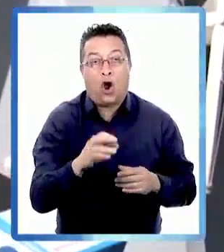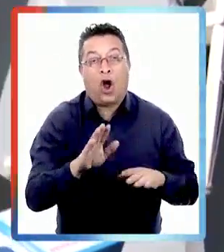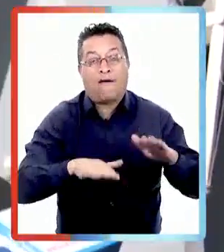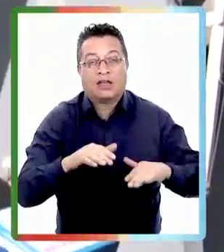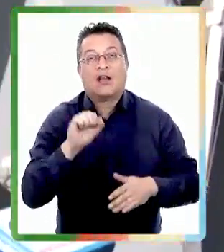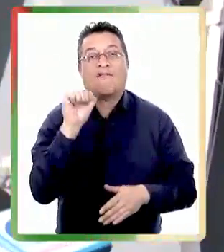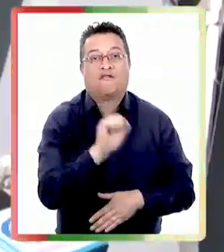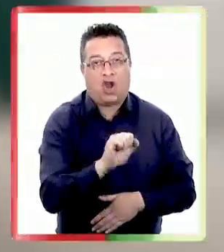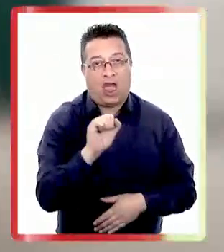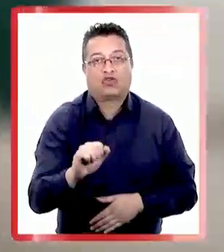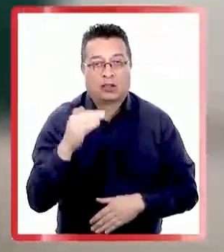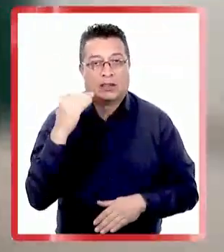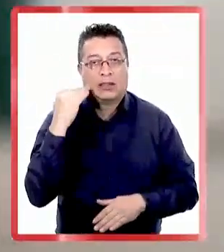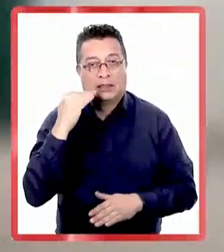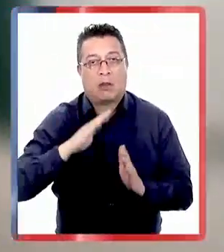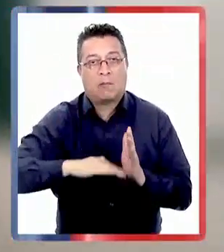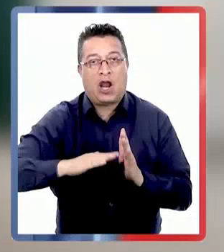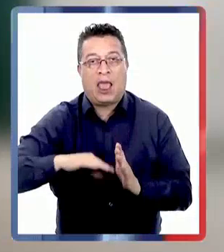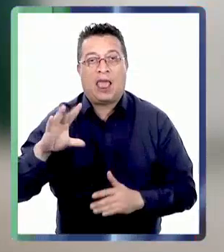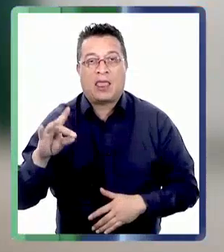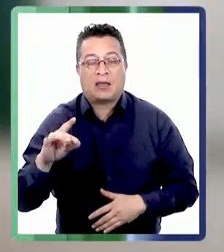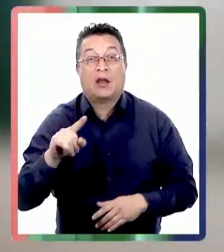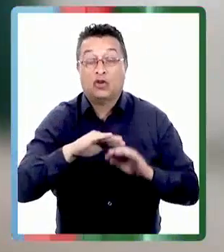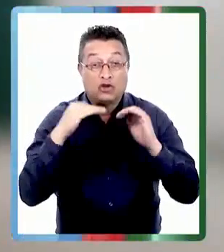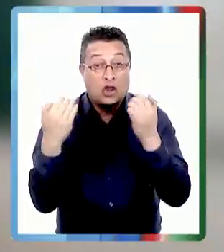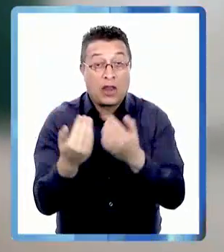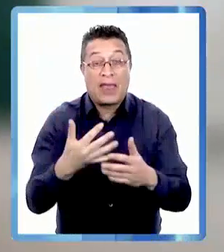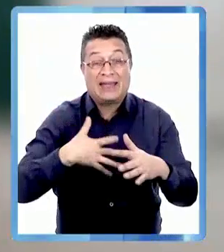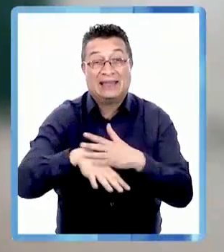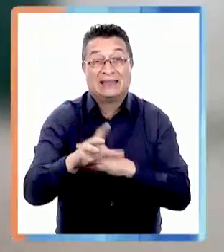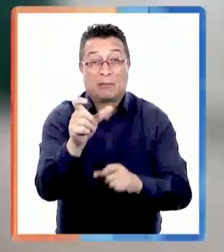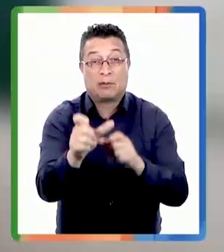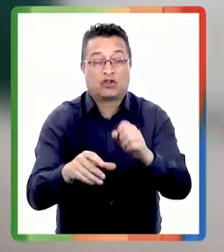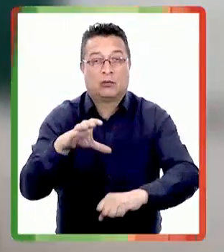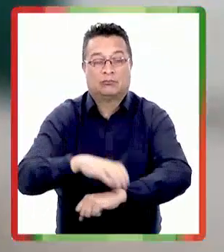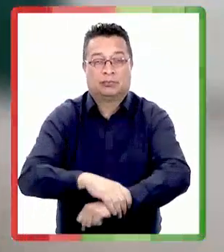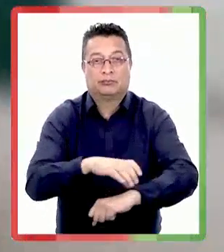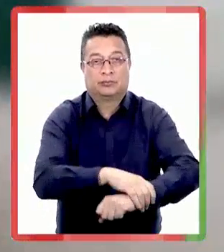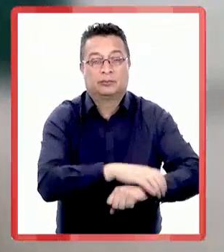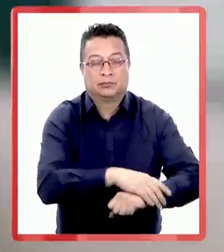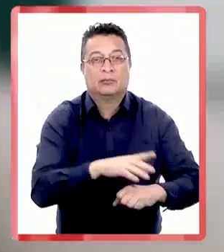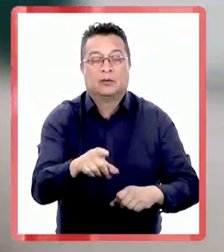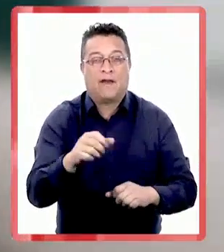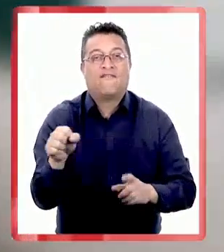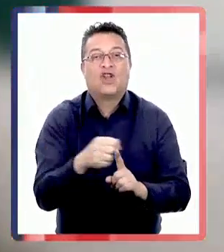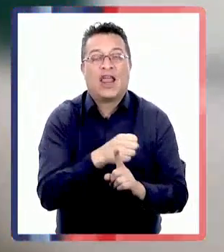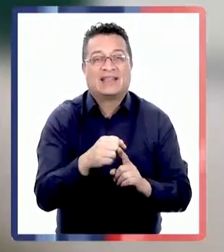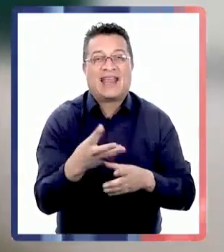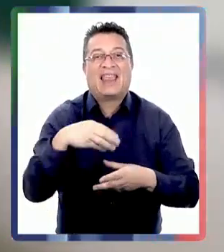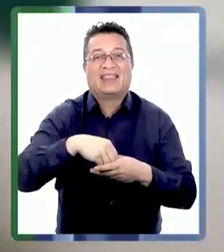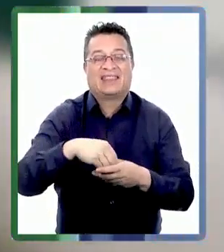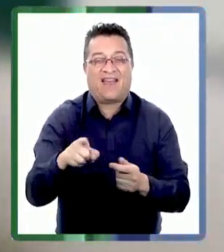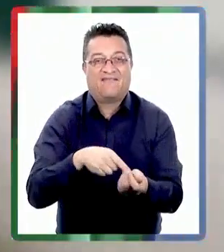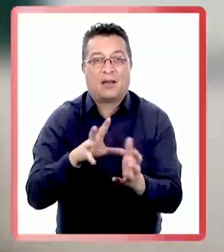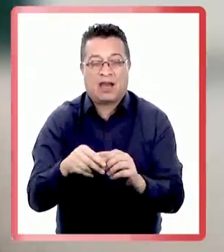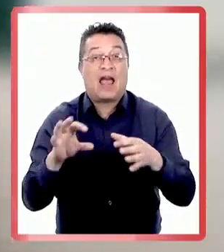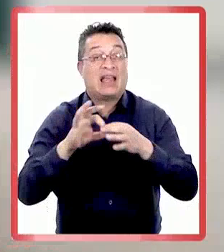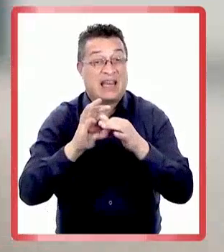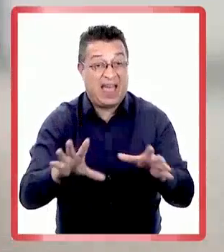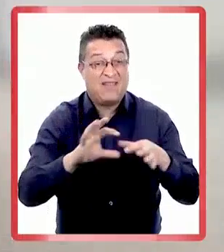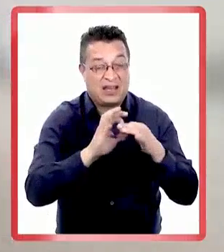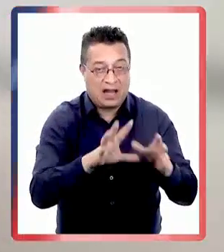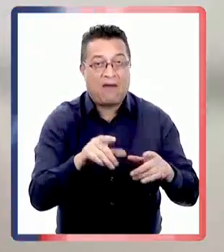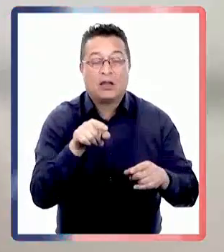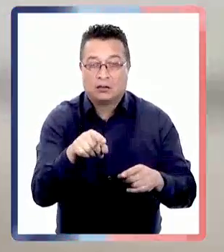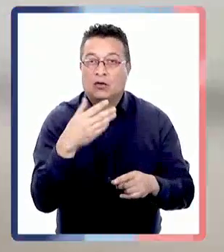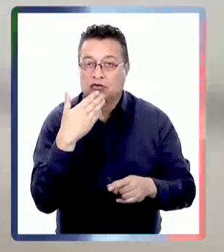o incluso violación a estos menores de edad esta unidad presenta un total de 15 personas detenidas en el contexto de violencia intrafamiliar episodios graves